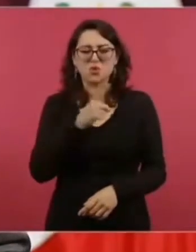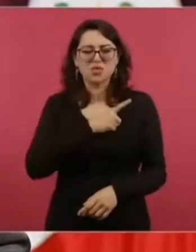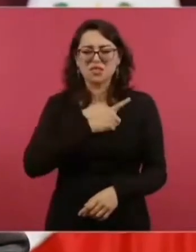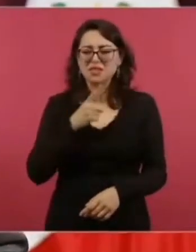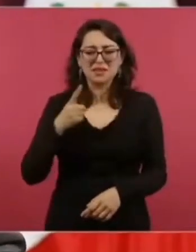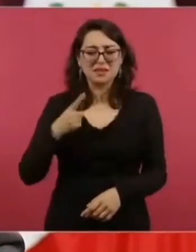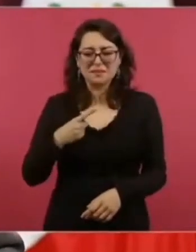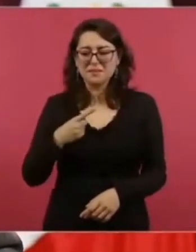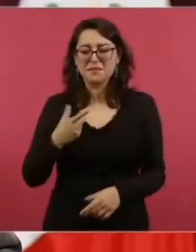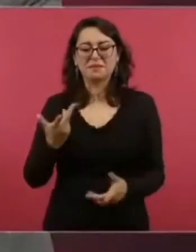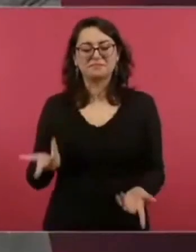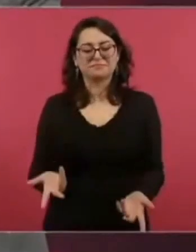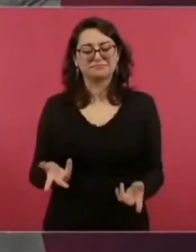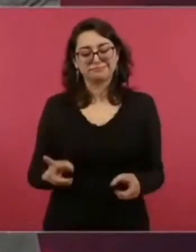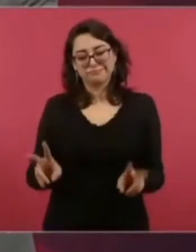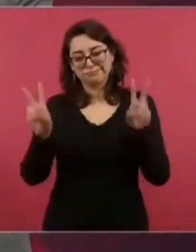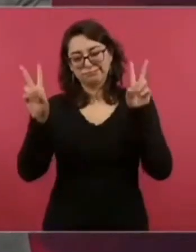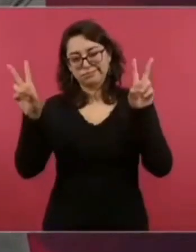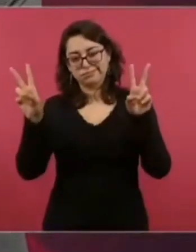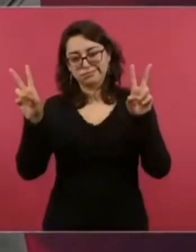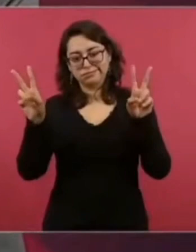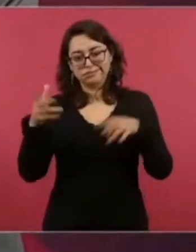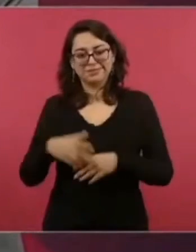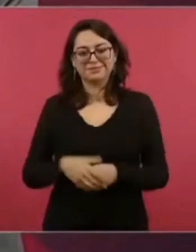No, amor y paz.